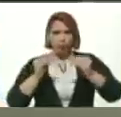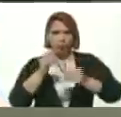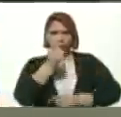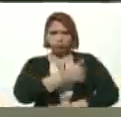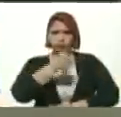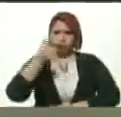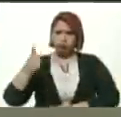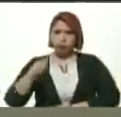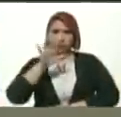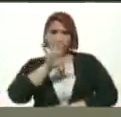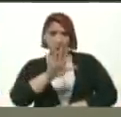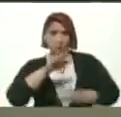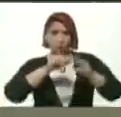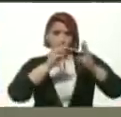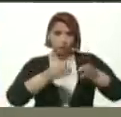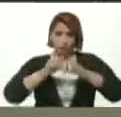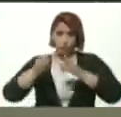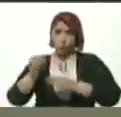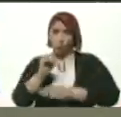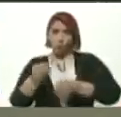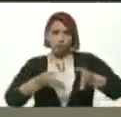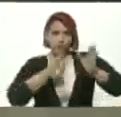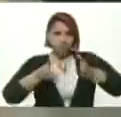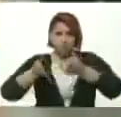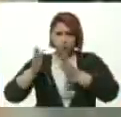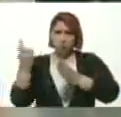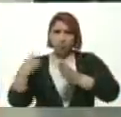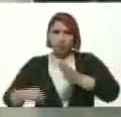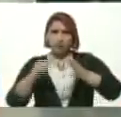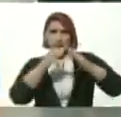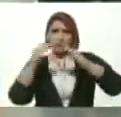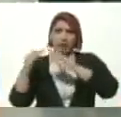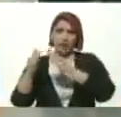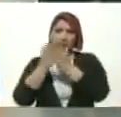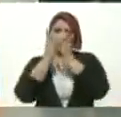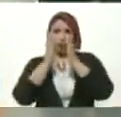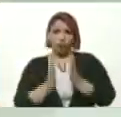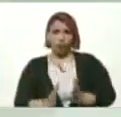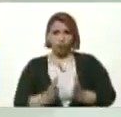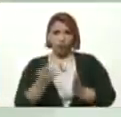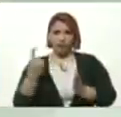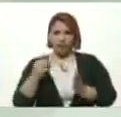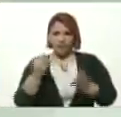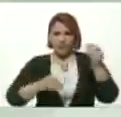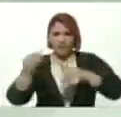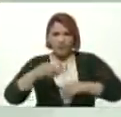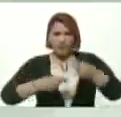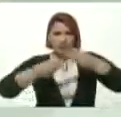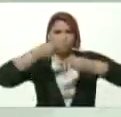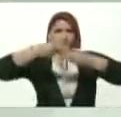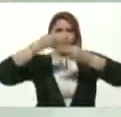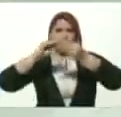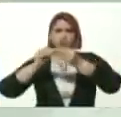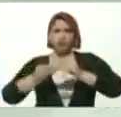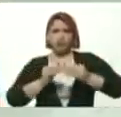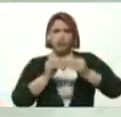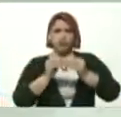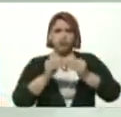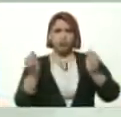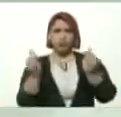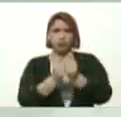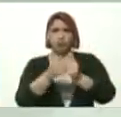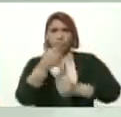cinco Módulos O los cinco Edificios Que esta Casa de Estudio Contiene Como infraestructura Con 39